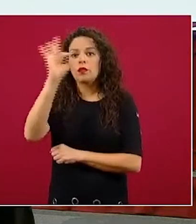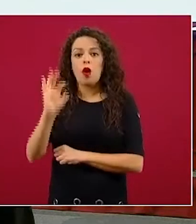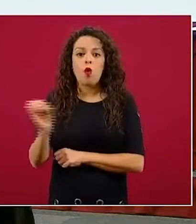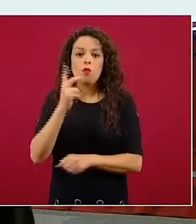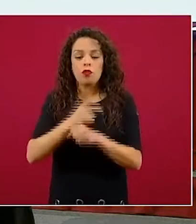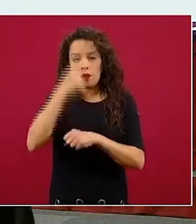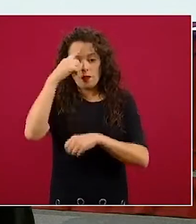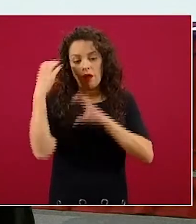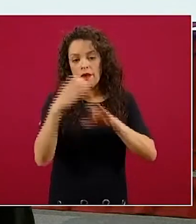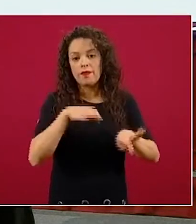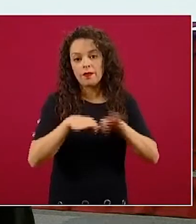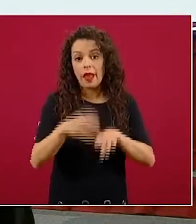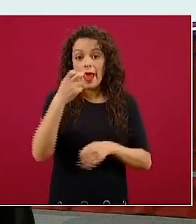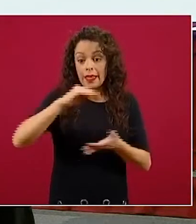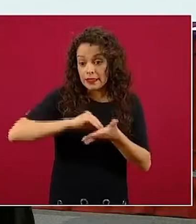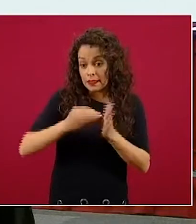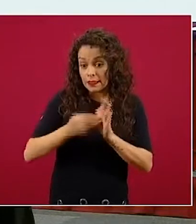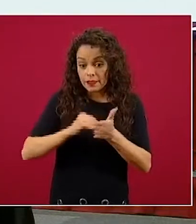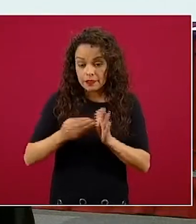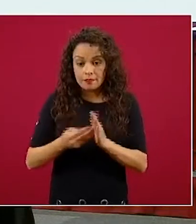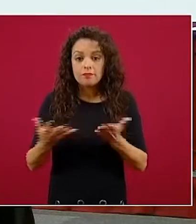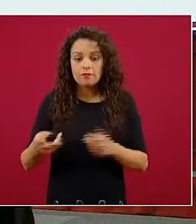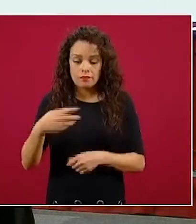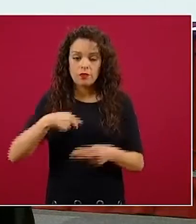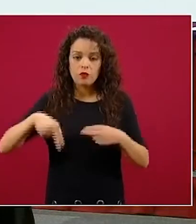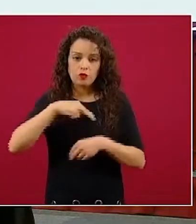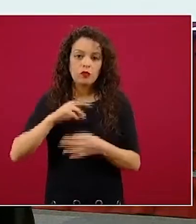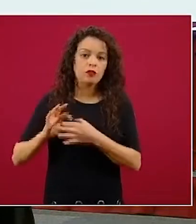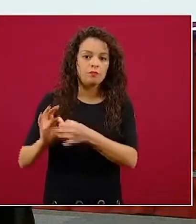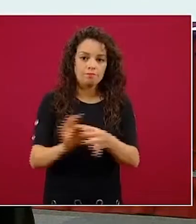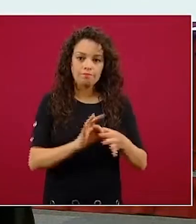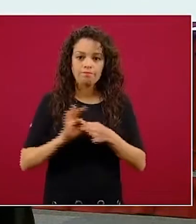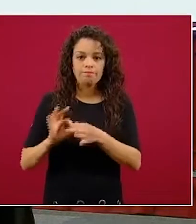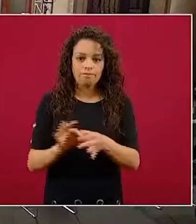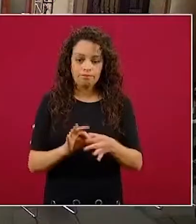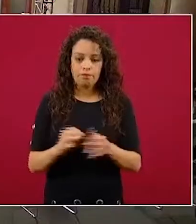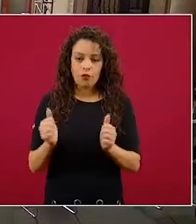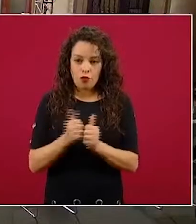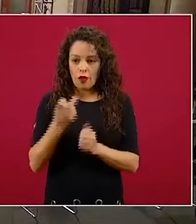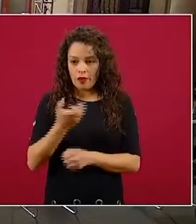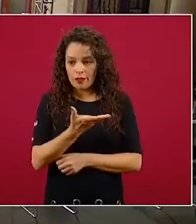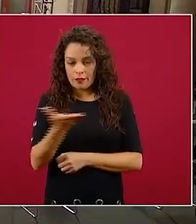y dentro de estas estrategias estamos colaborando con ellos. Adelante, por favor.